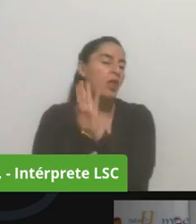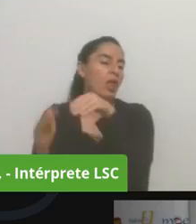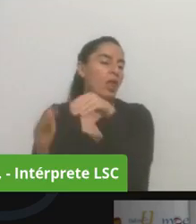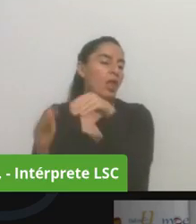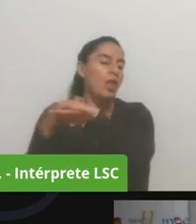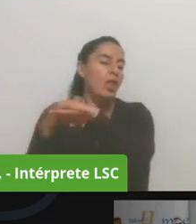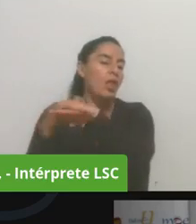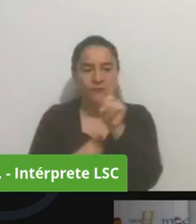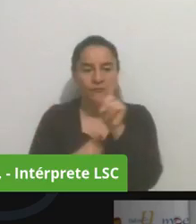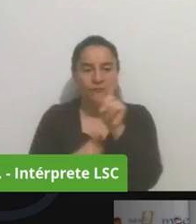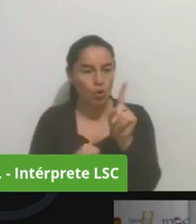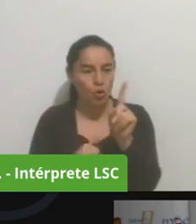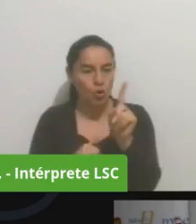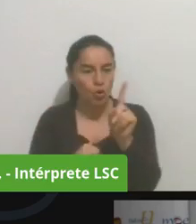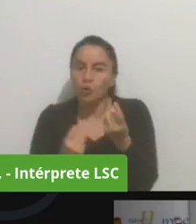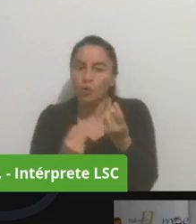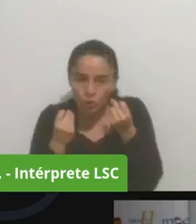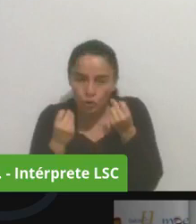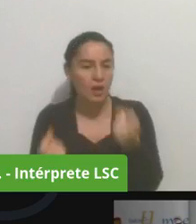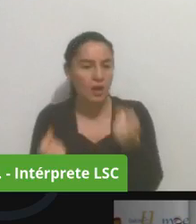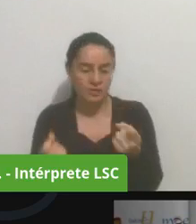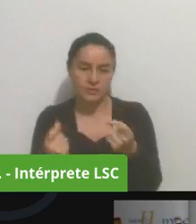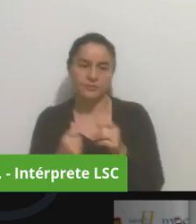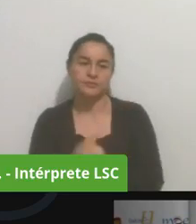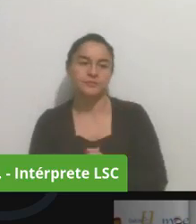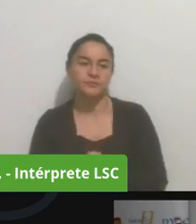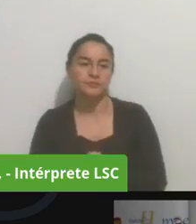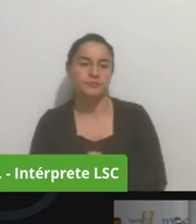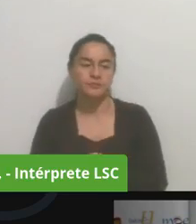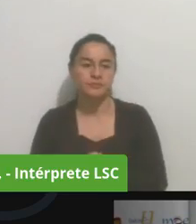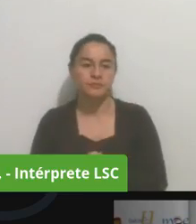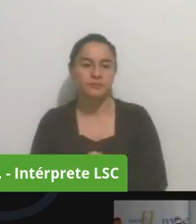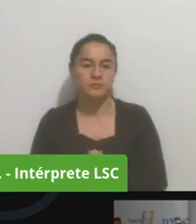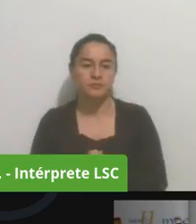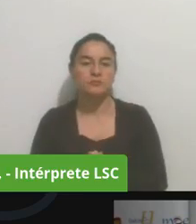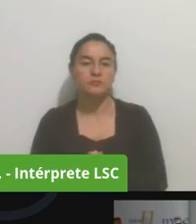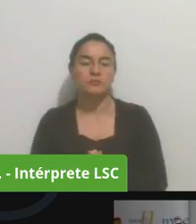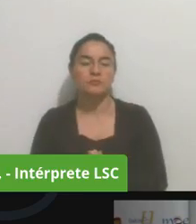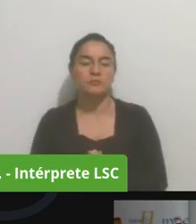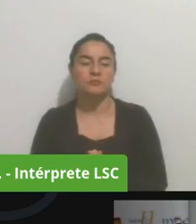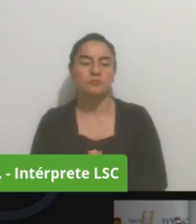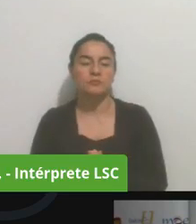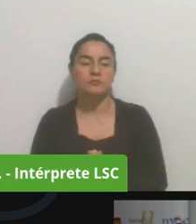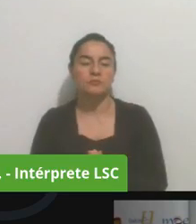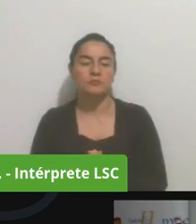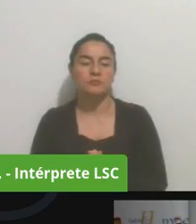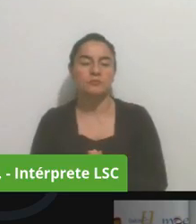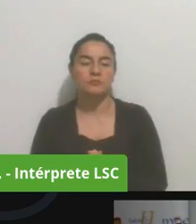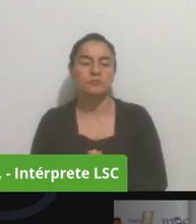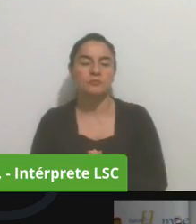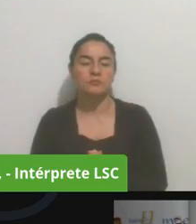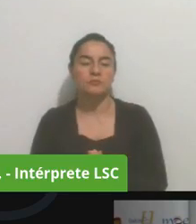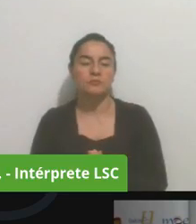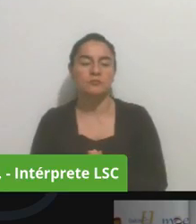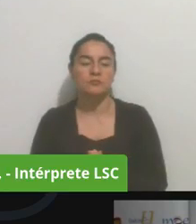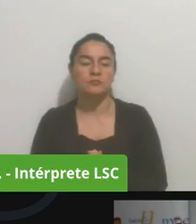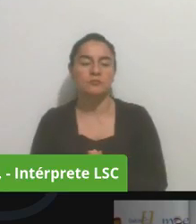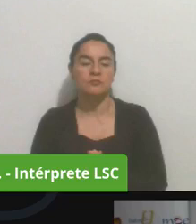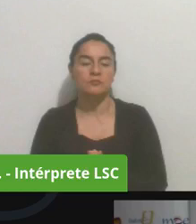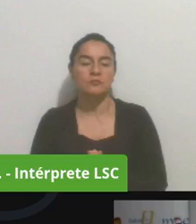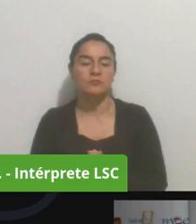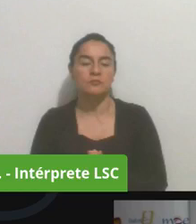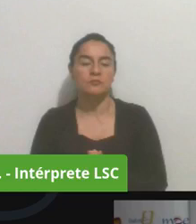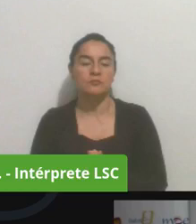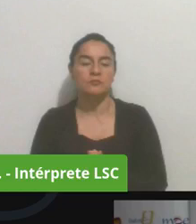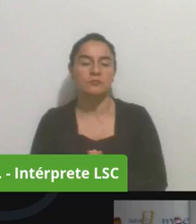totalmente de acuerdo alejandra voy a aprovechar para trasladarte una pregunta de